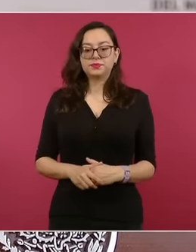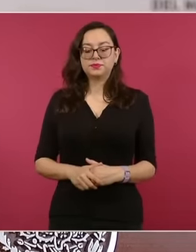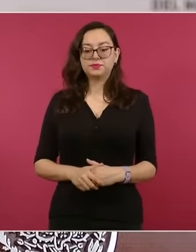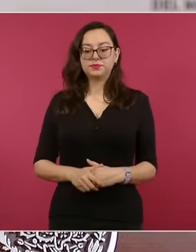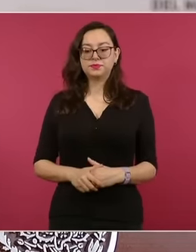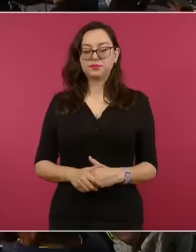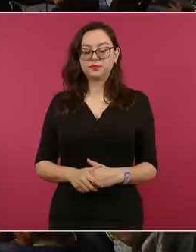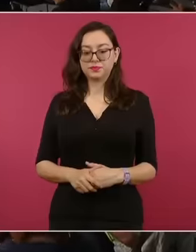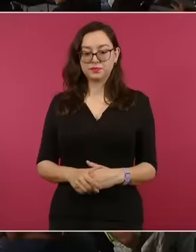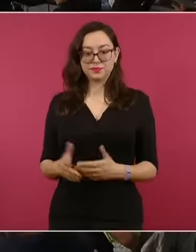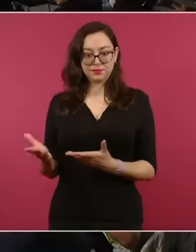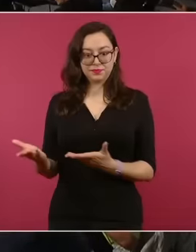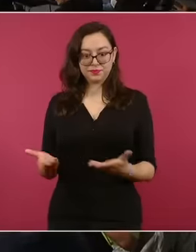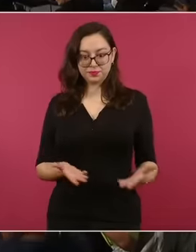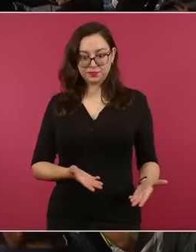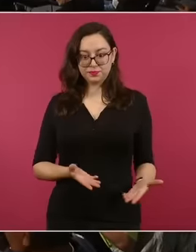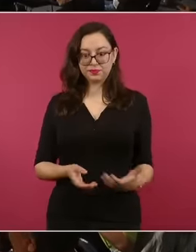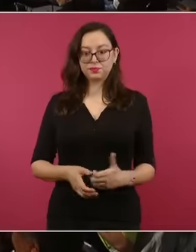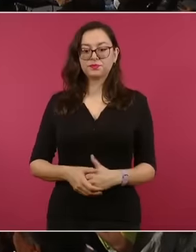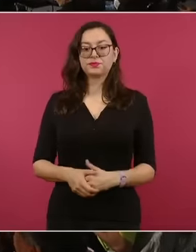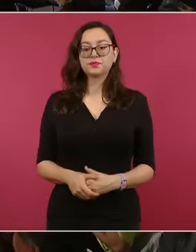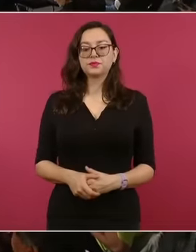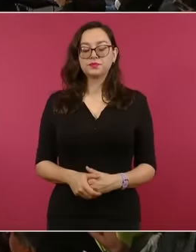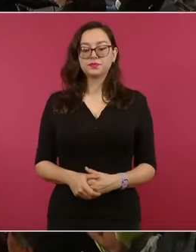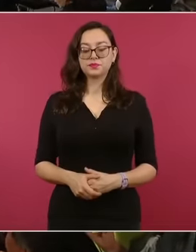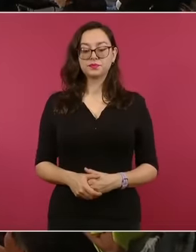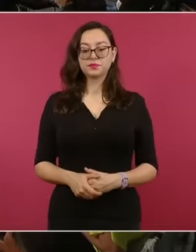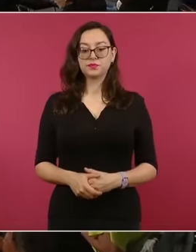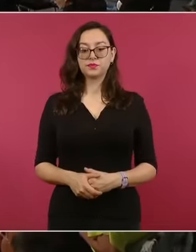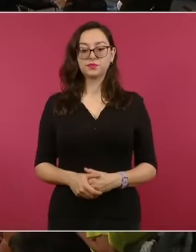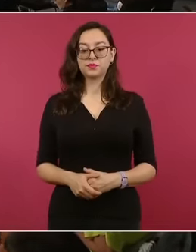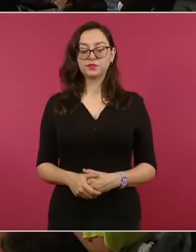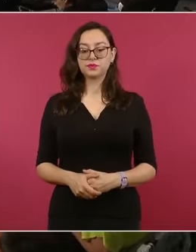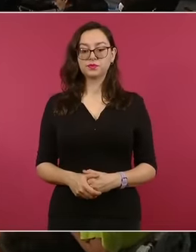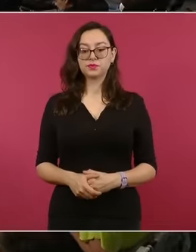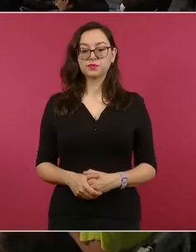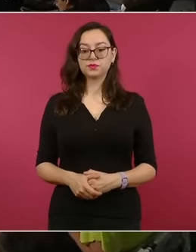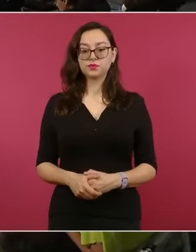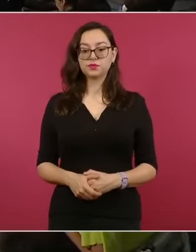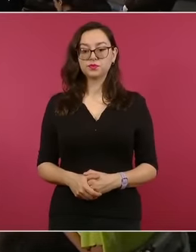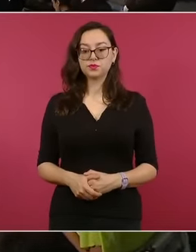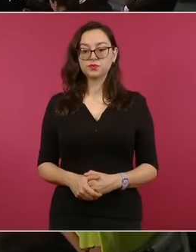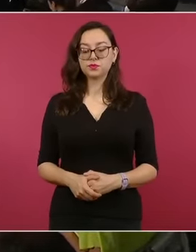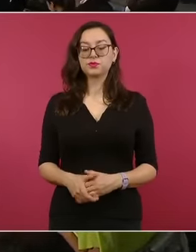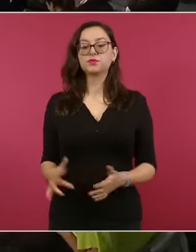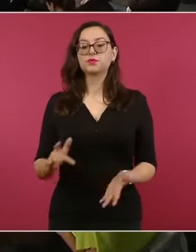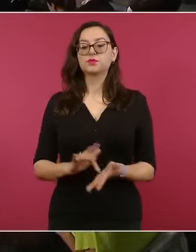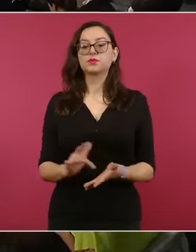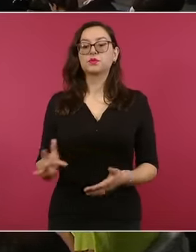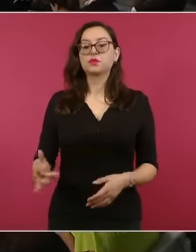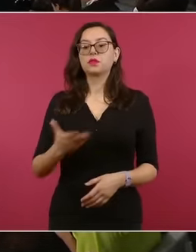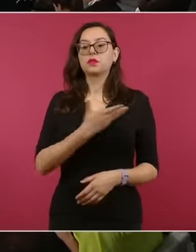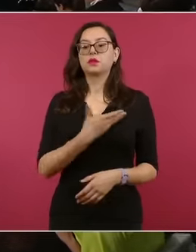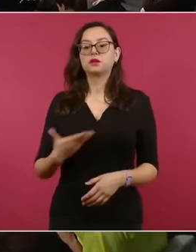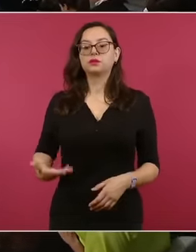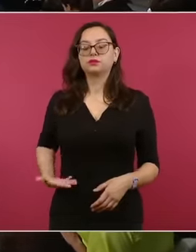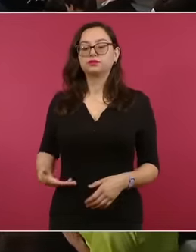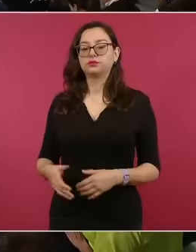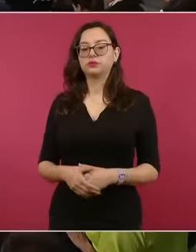Entonces, Alicia, adelante. Gracias, señor presidente. Muchas gracias y muy buenos días.